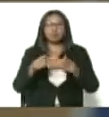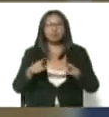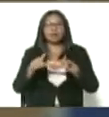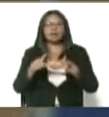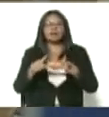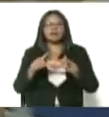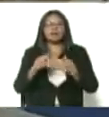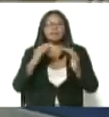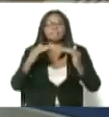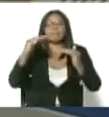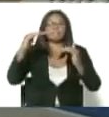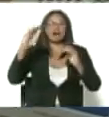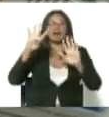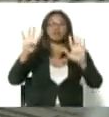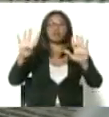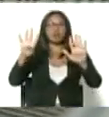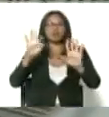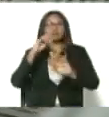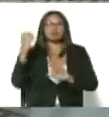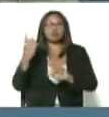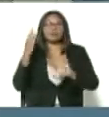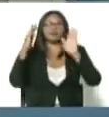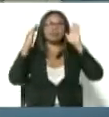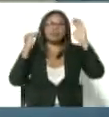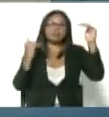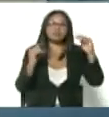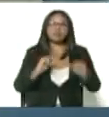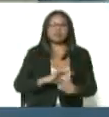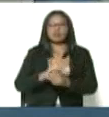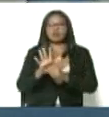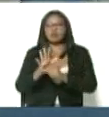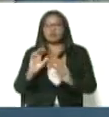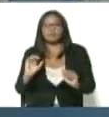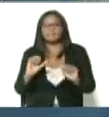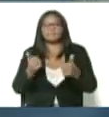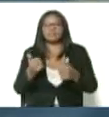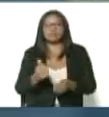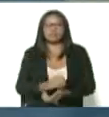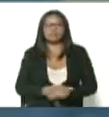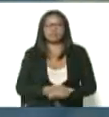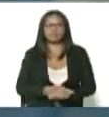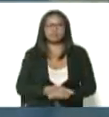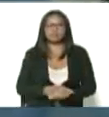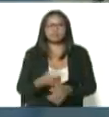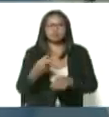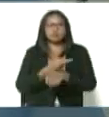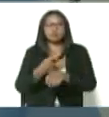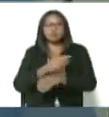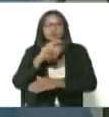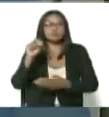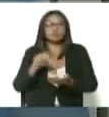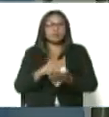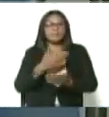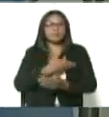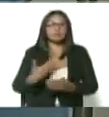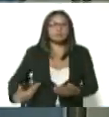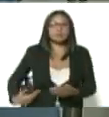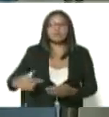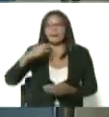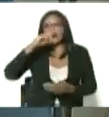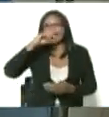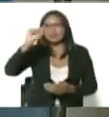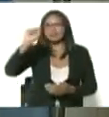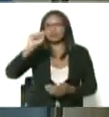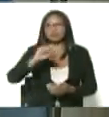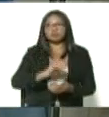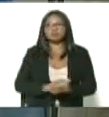piso exclusivamente dedicado al COVID, apenas empezó la pandemia, el gobierno nacional, el presidente Nicolás Maduro, dio la instrucción